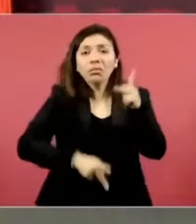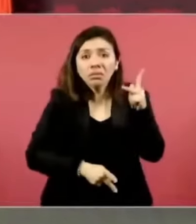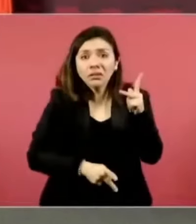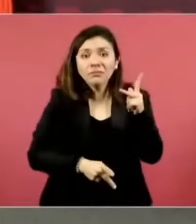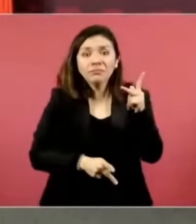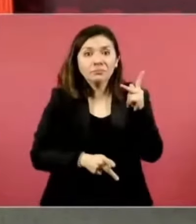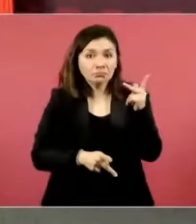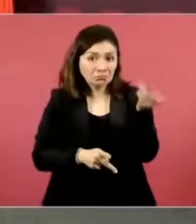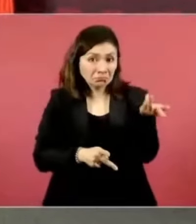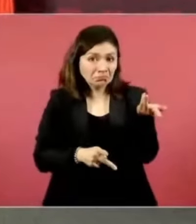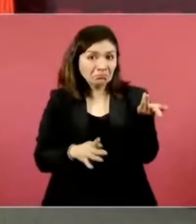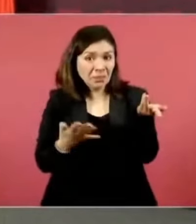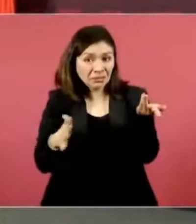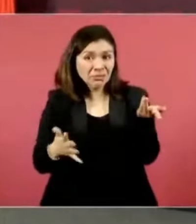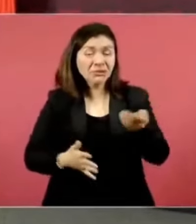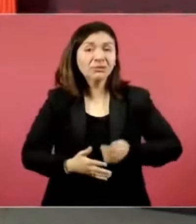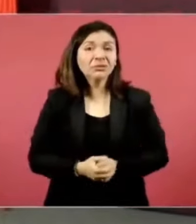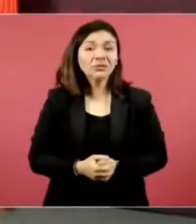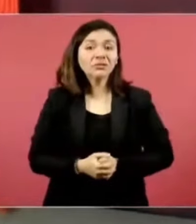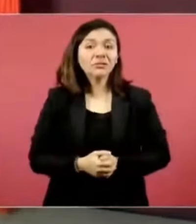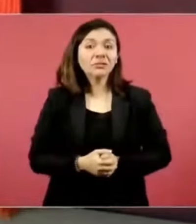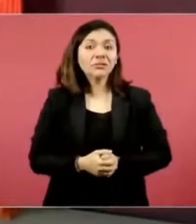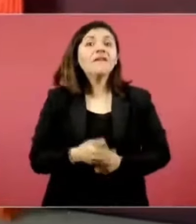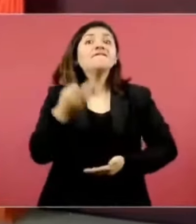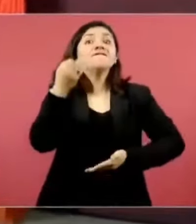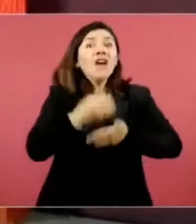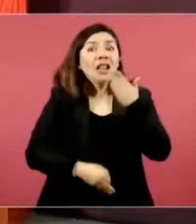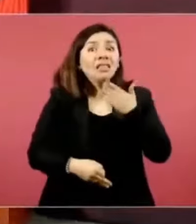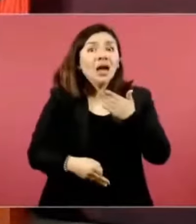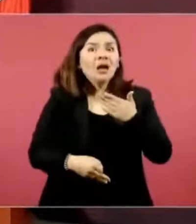aproximadamente ¿cuánto les falta?